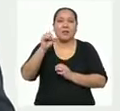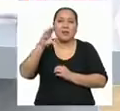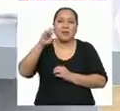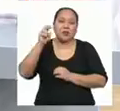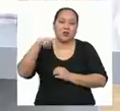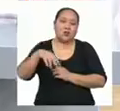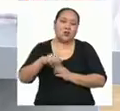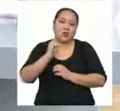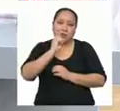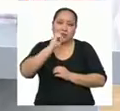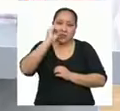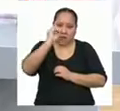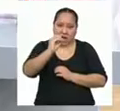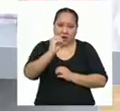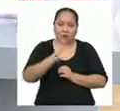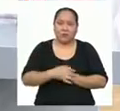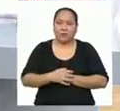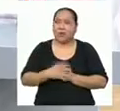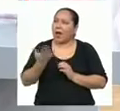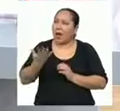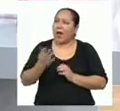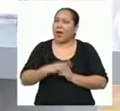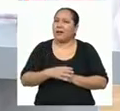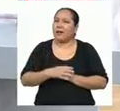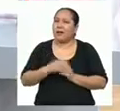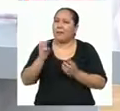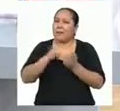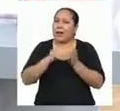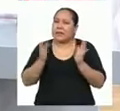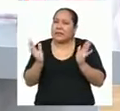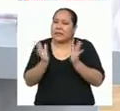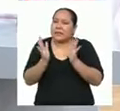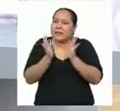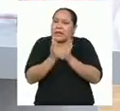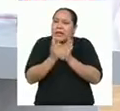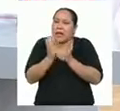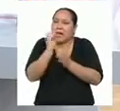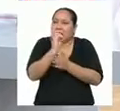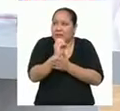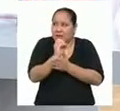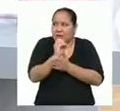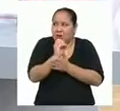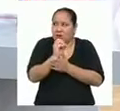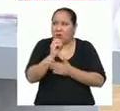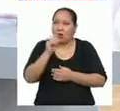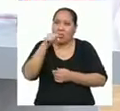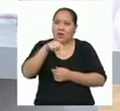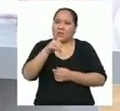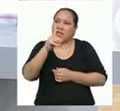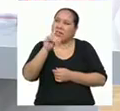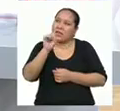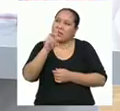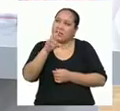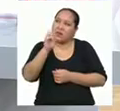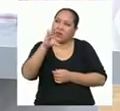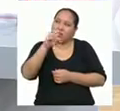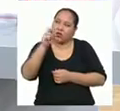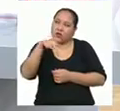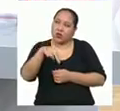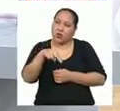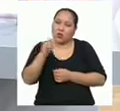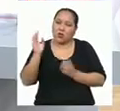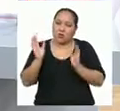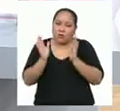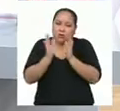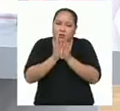sería cero. Se podría concluir que mientras más cerca cero se encuentre la desviación estándar, quiere decir